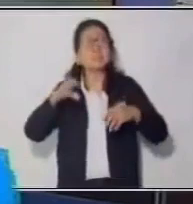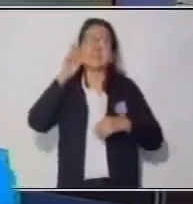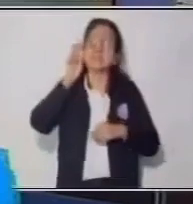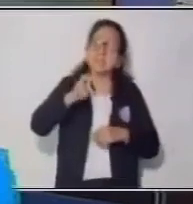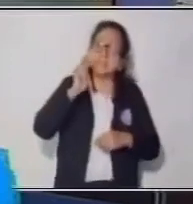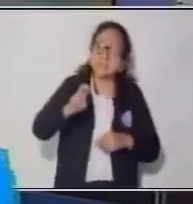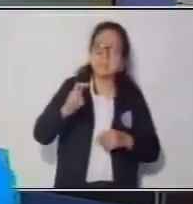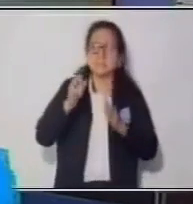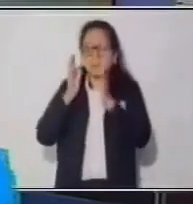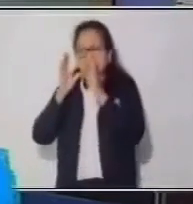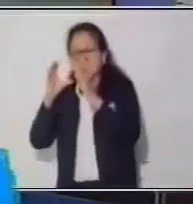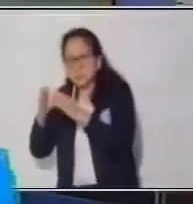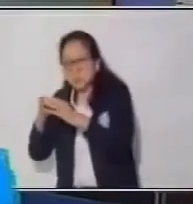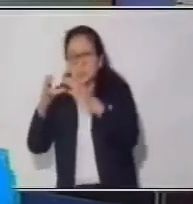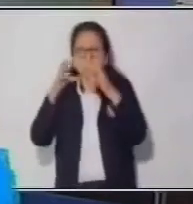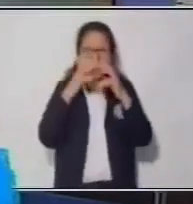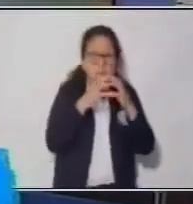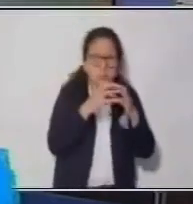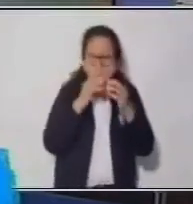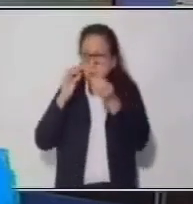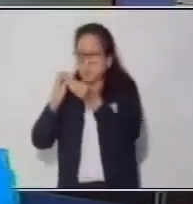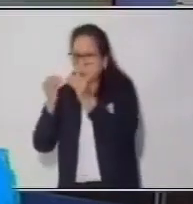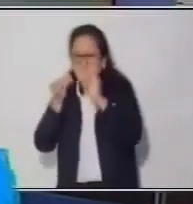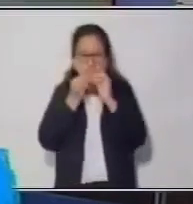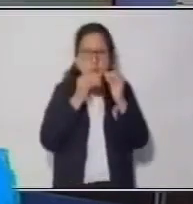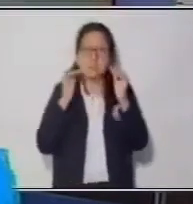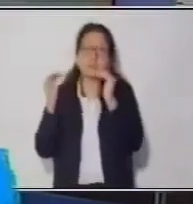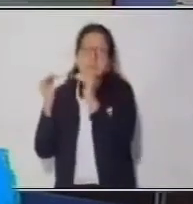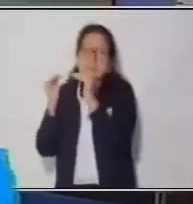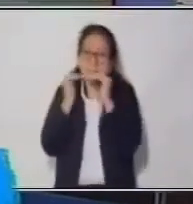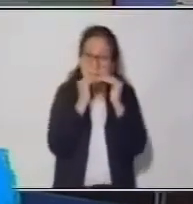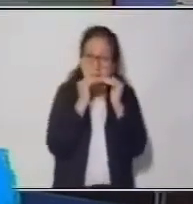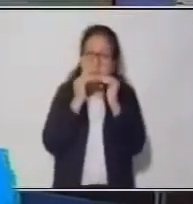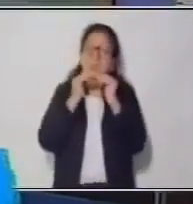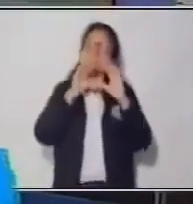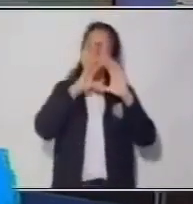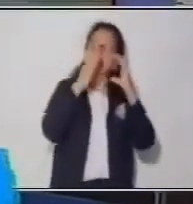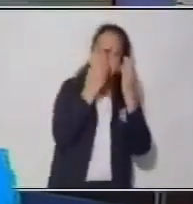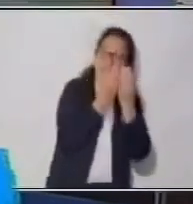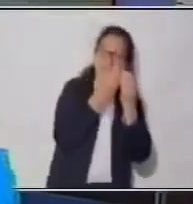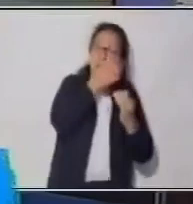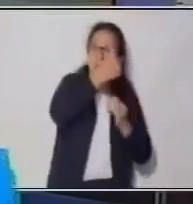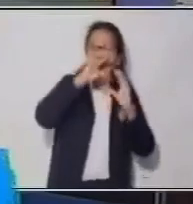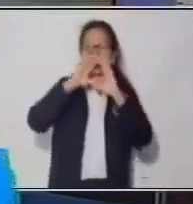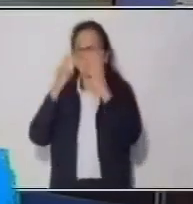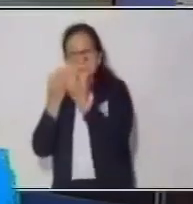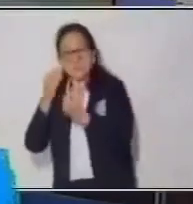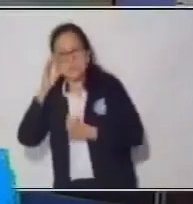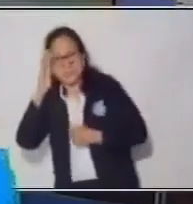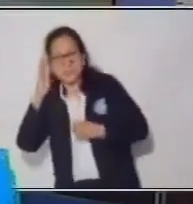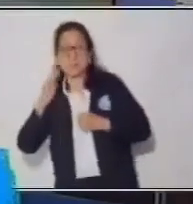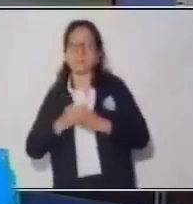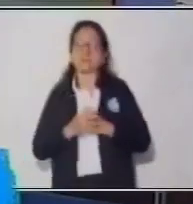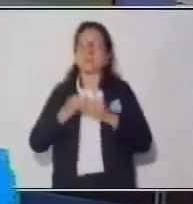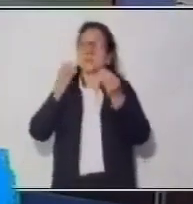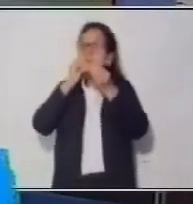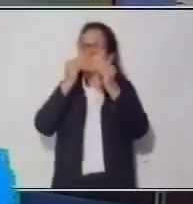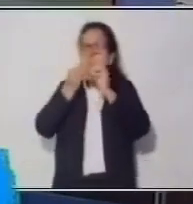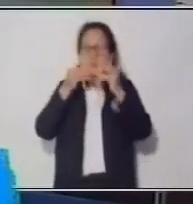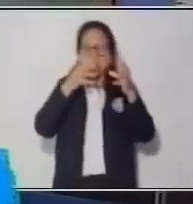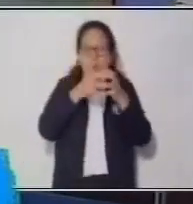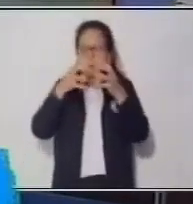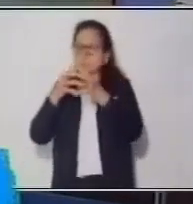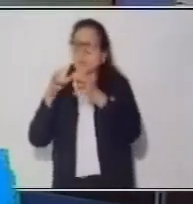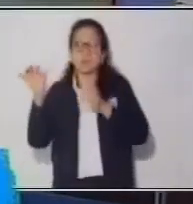organizar grupos del mismo número de alumnos en ambas secciones. Entonces, ¿qué quiere decir esto? Que